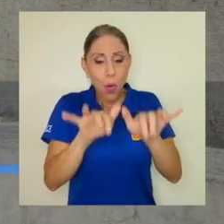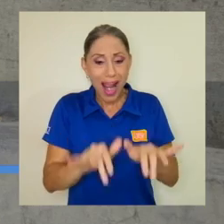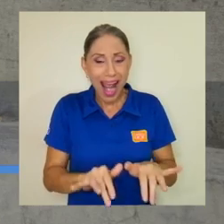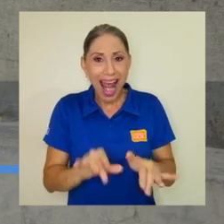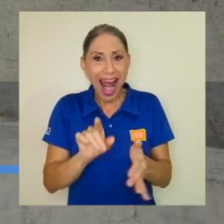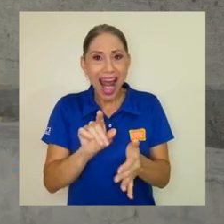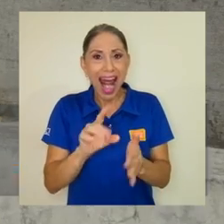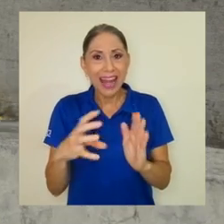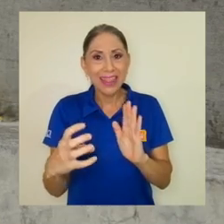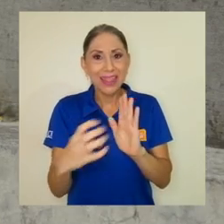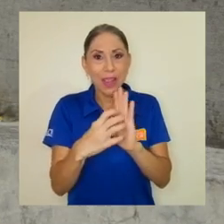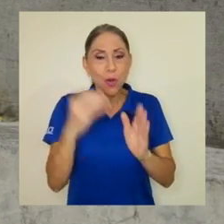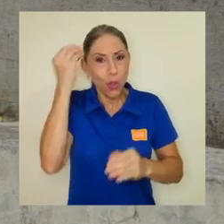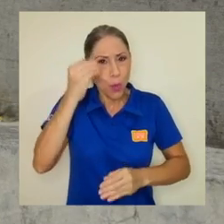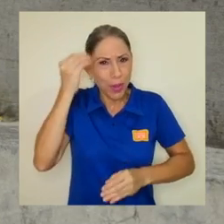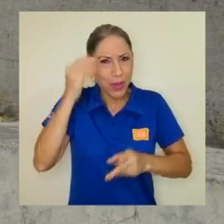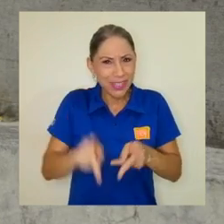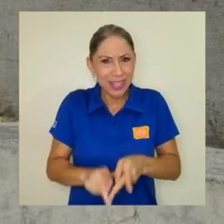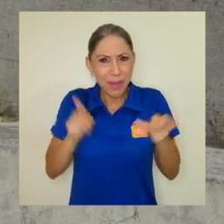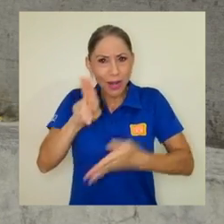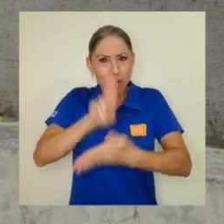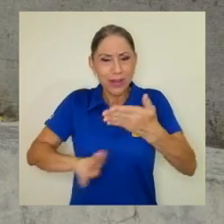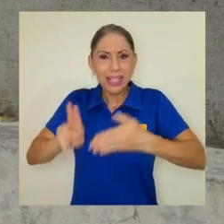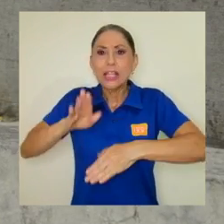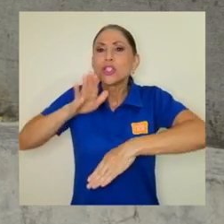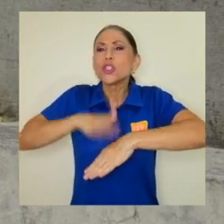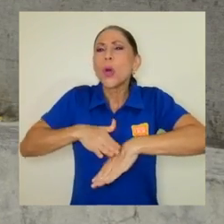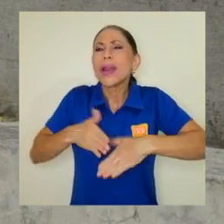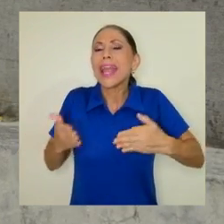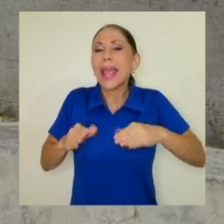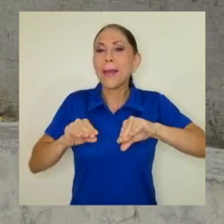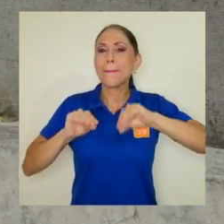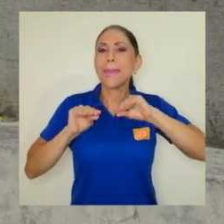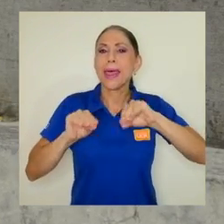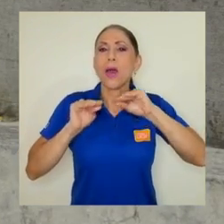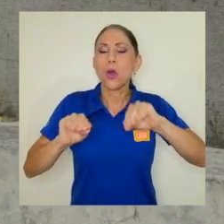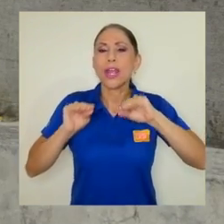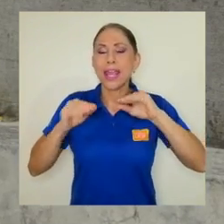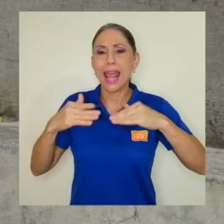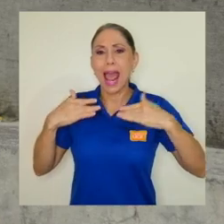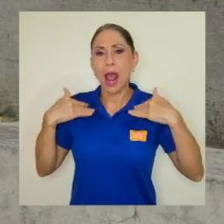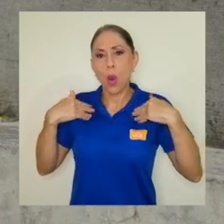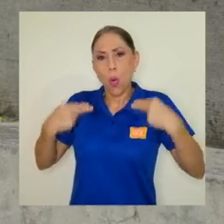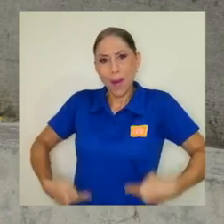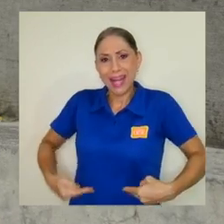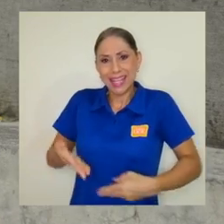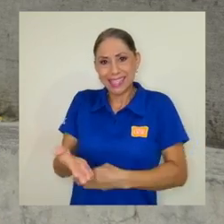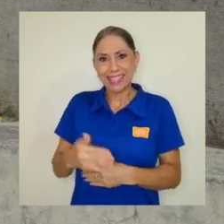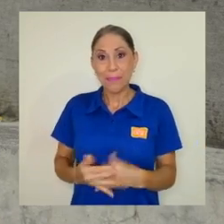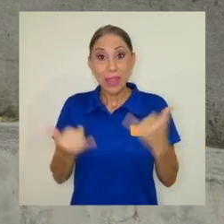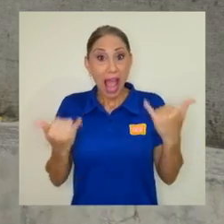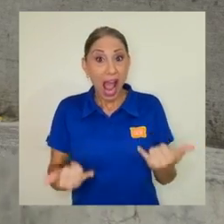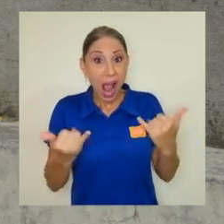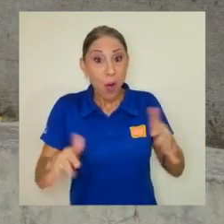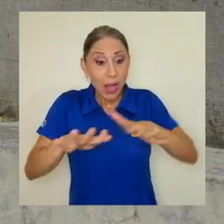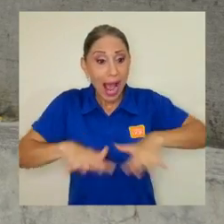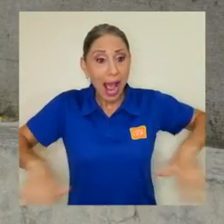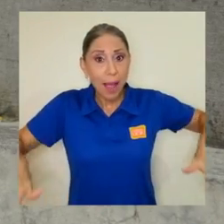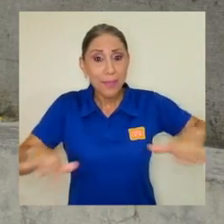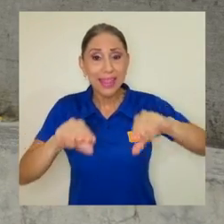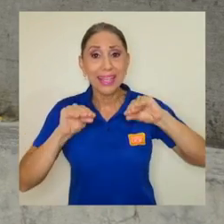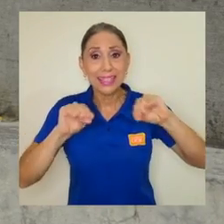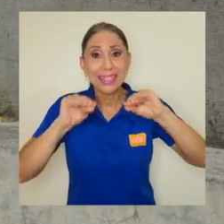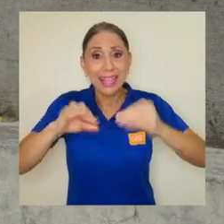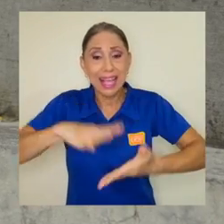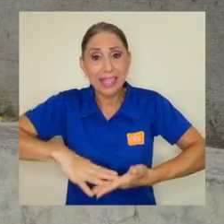en el Semanario Universidad, en relación con la pedagogía humanista, creo que a raíz de esta virtualidad de los ambientes